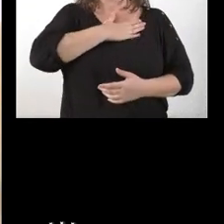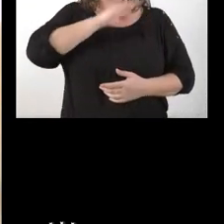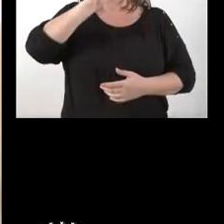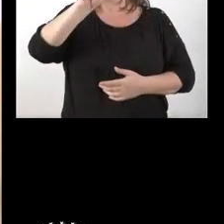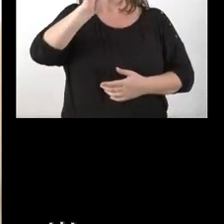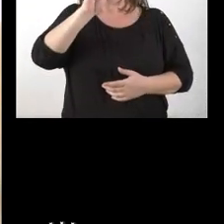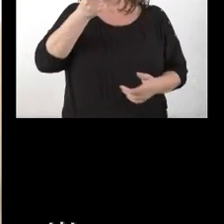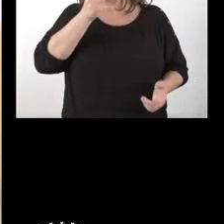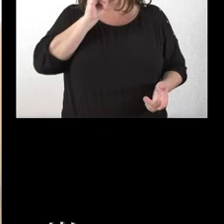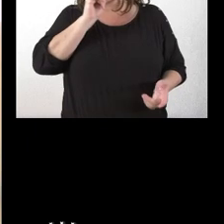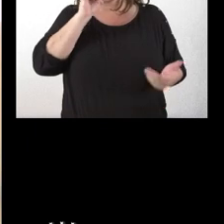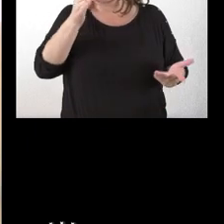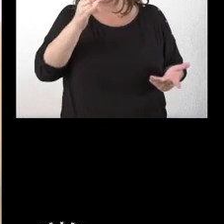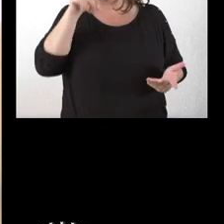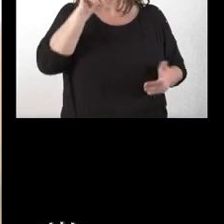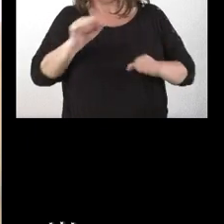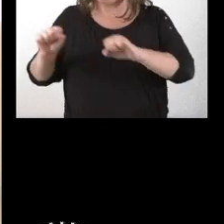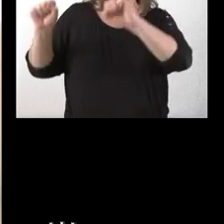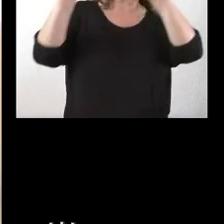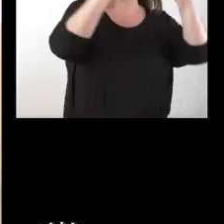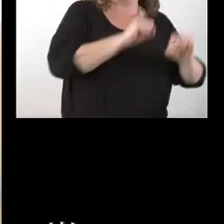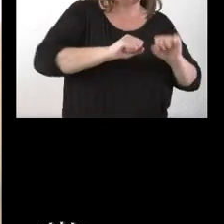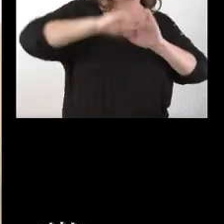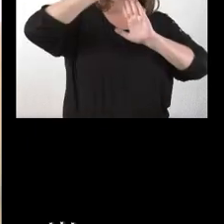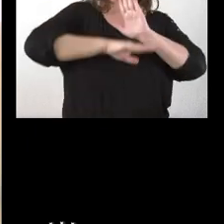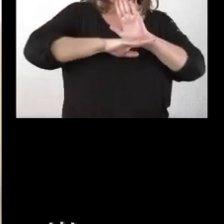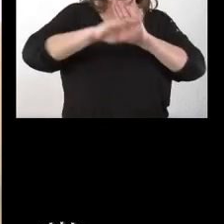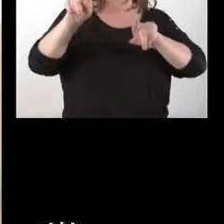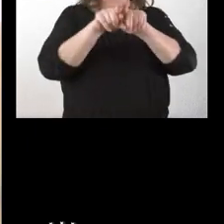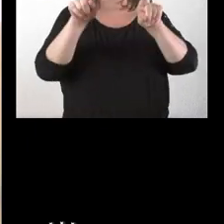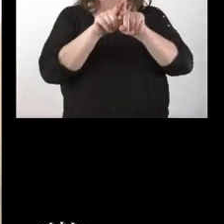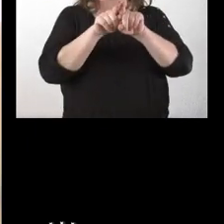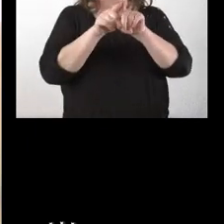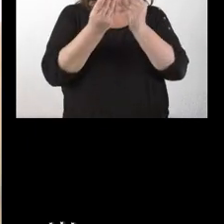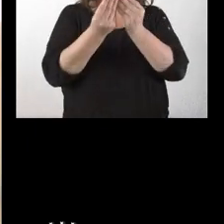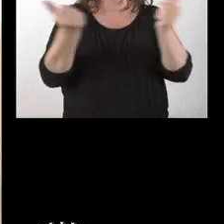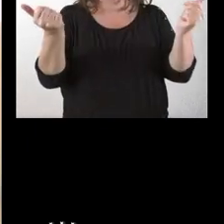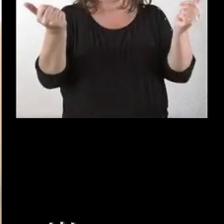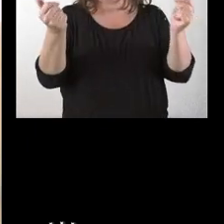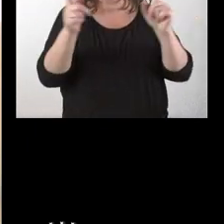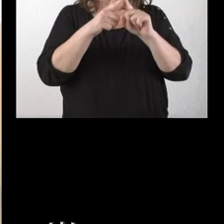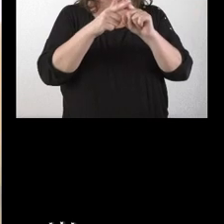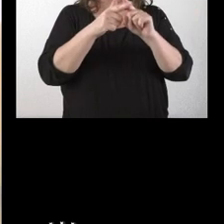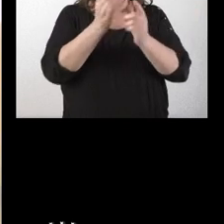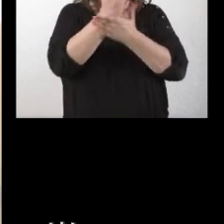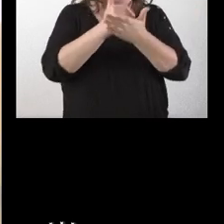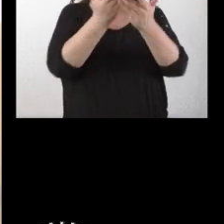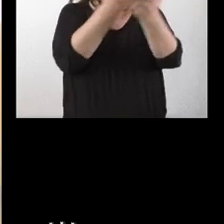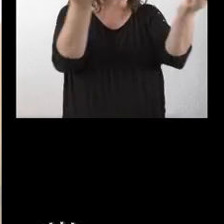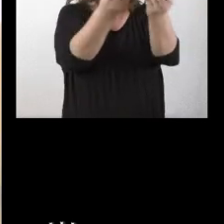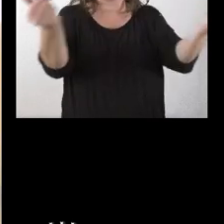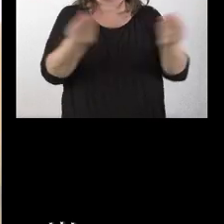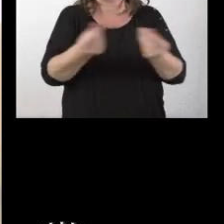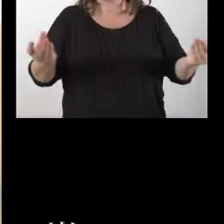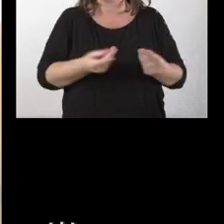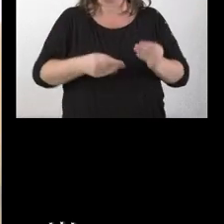casa esto con su defensa programática de la desaparición material, de las propias autonomías. La defensa